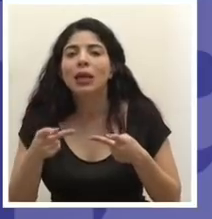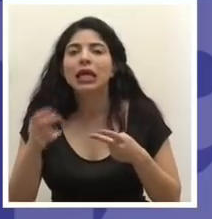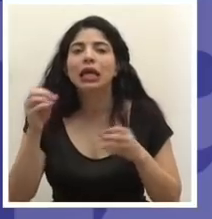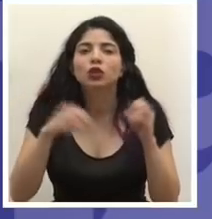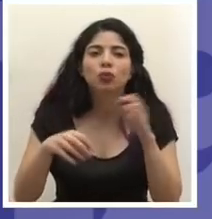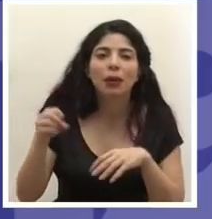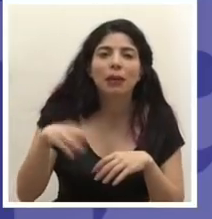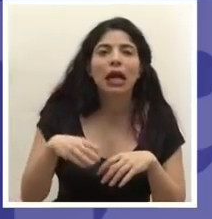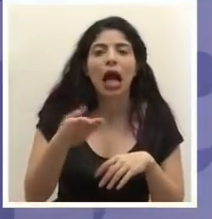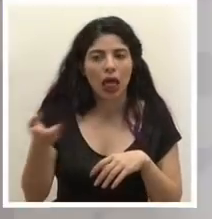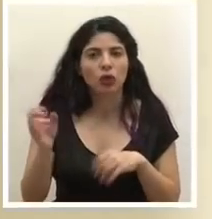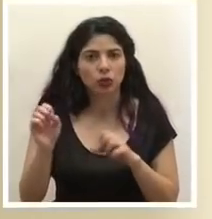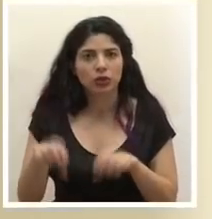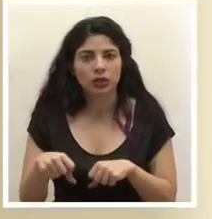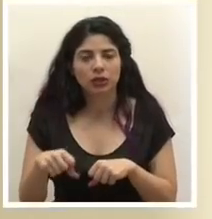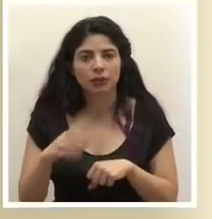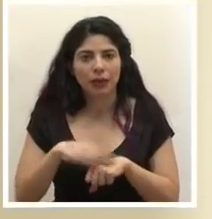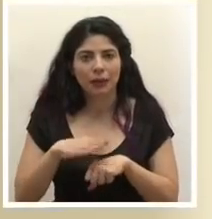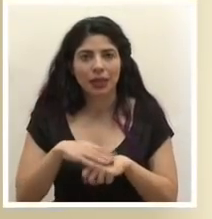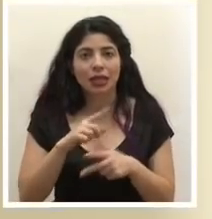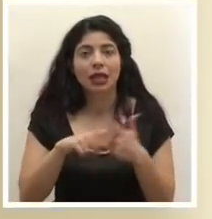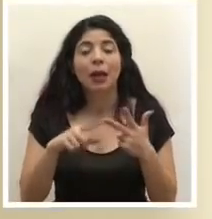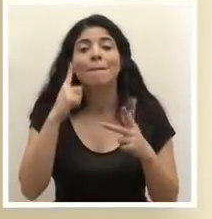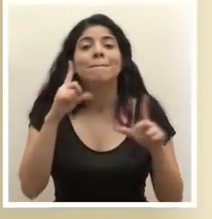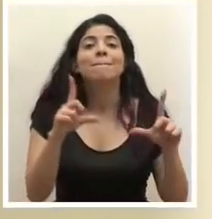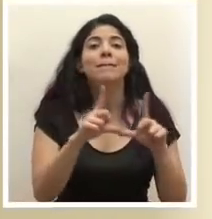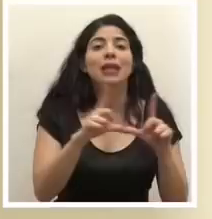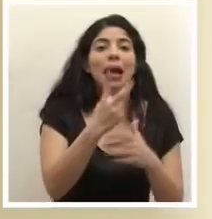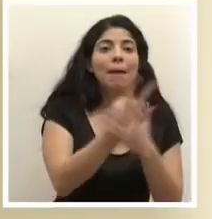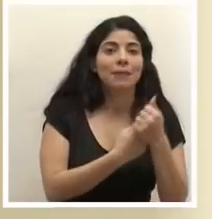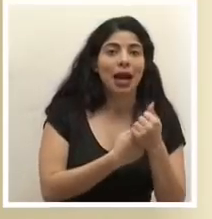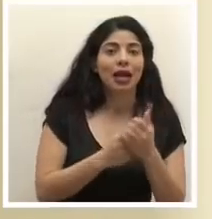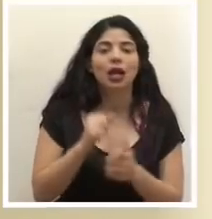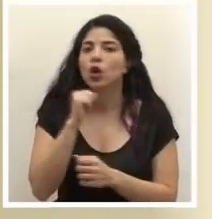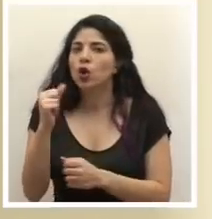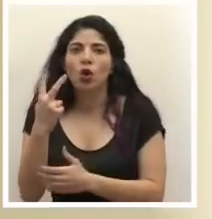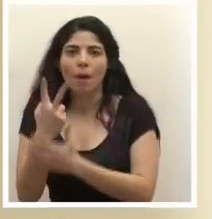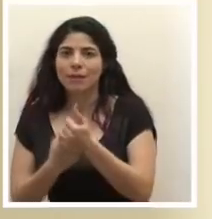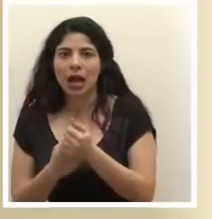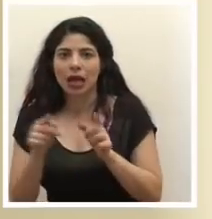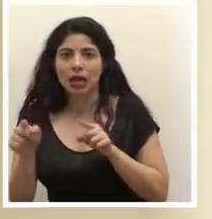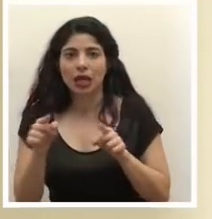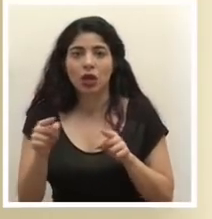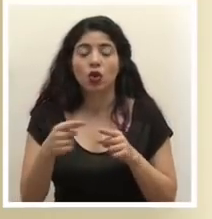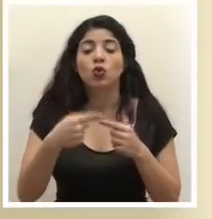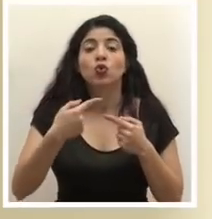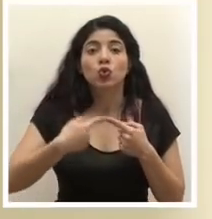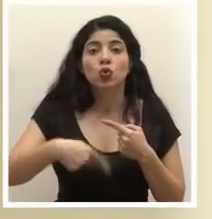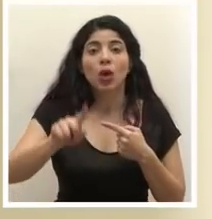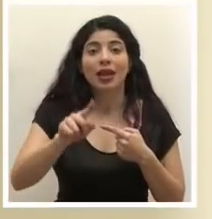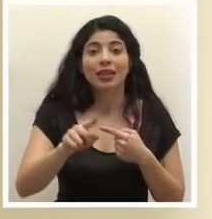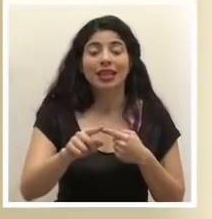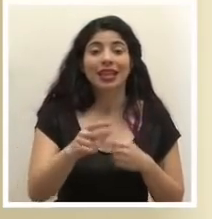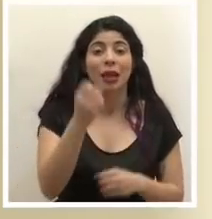supermercados por placas pares e impares. Esto durante todo el periodo de las